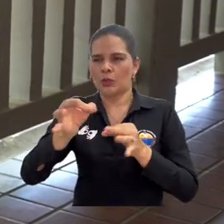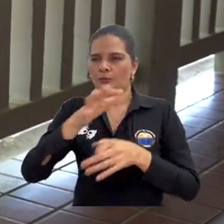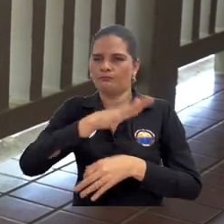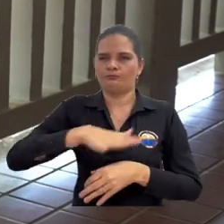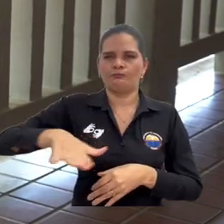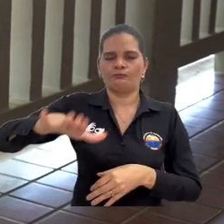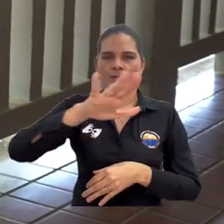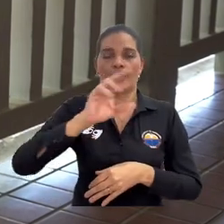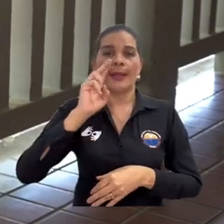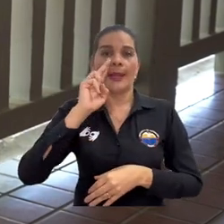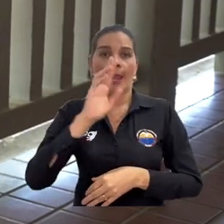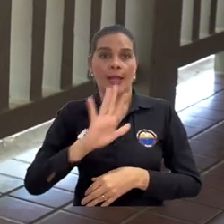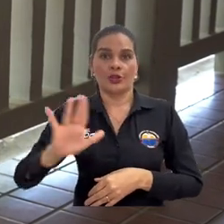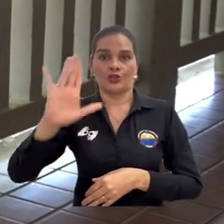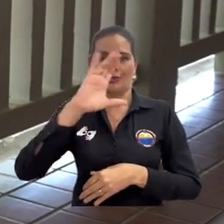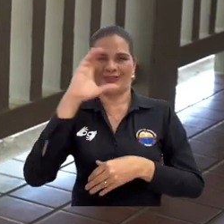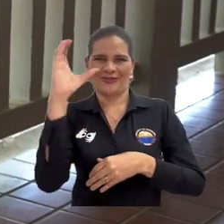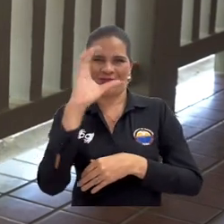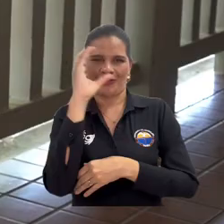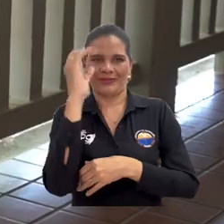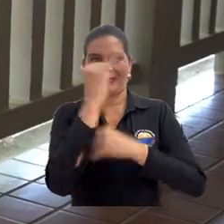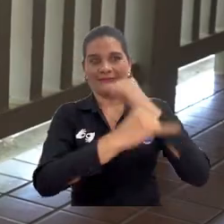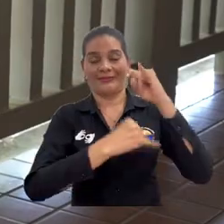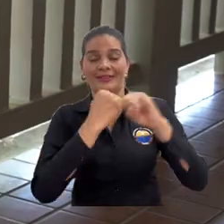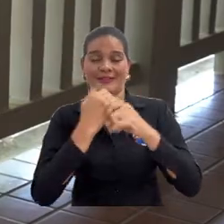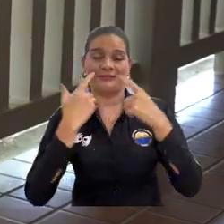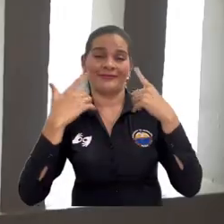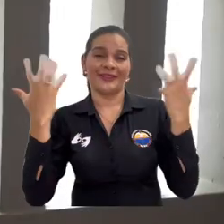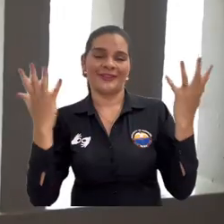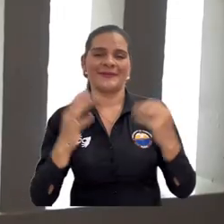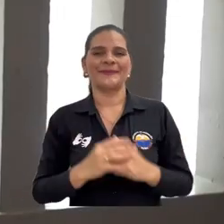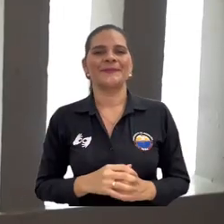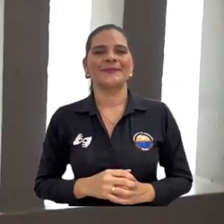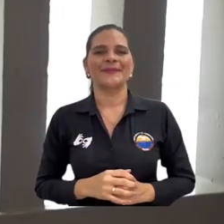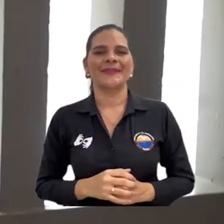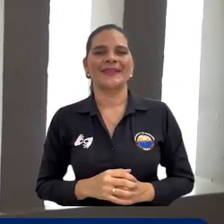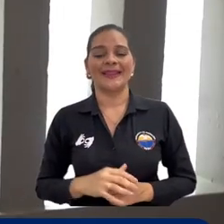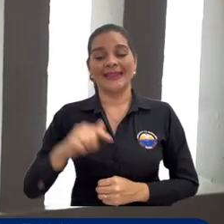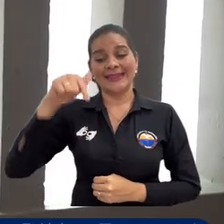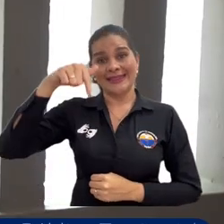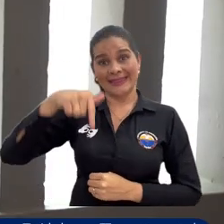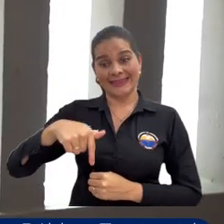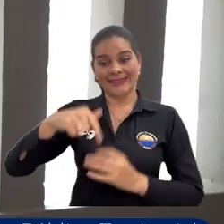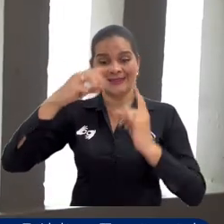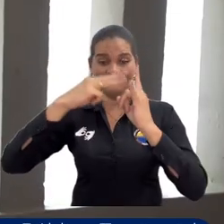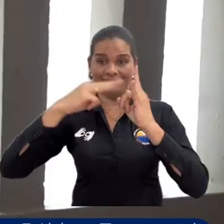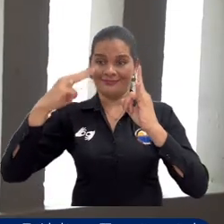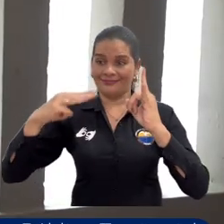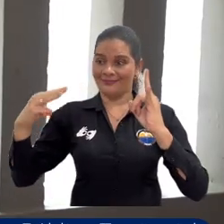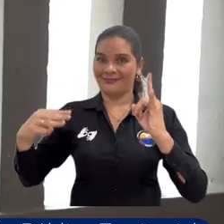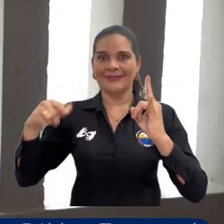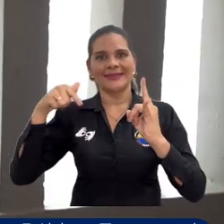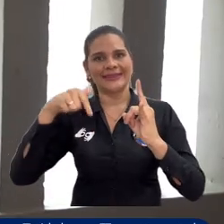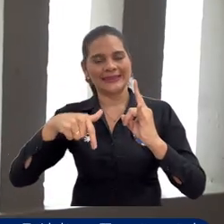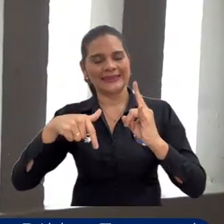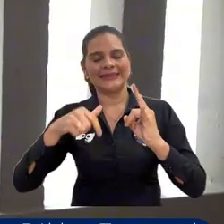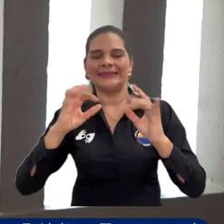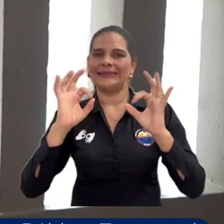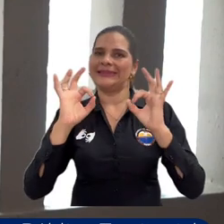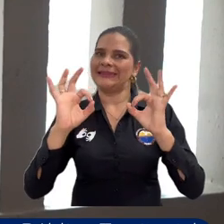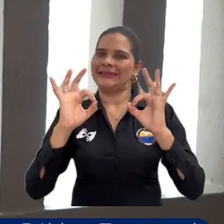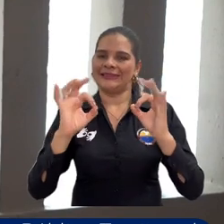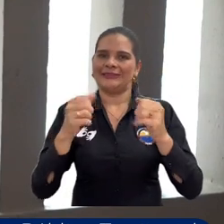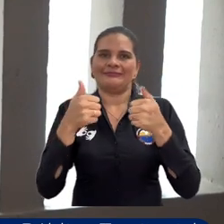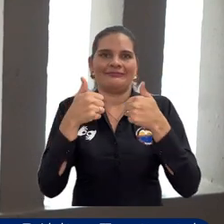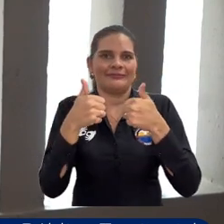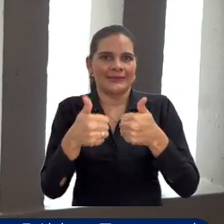municipio, nacional e internacionalmente. Esta universidad me ha parecido muy